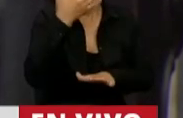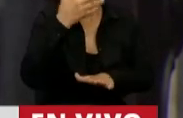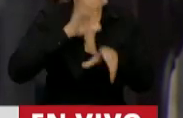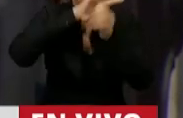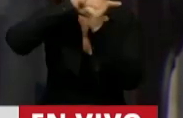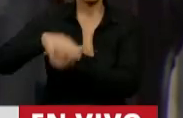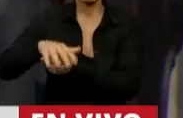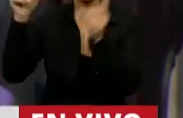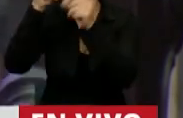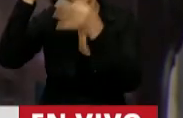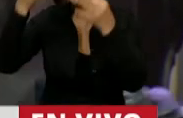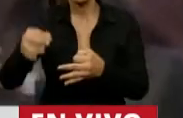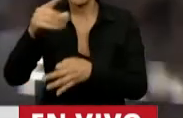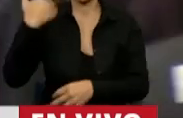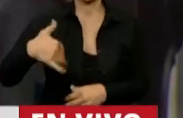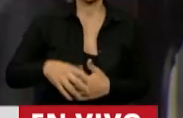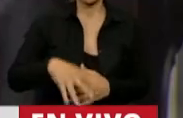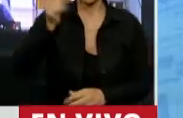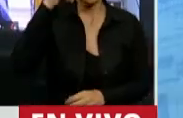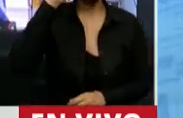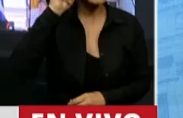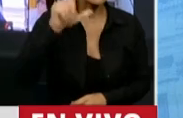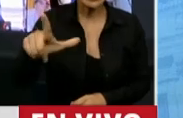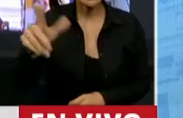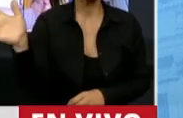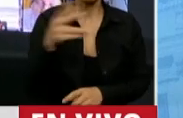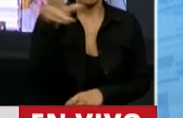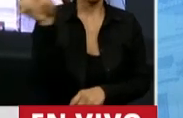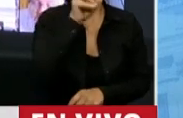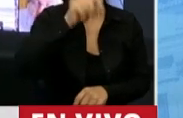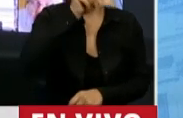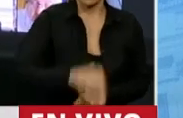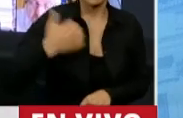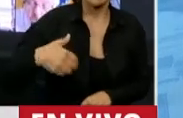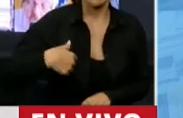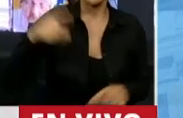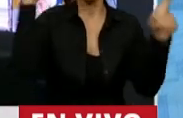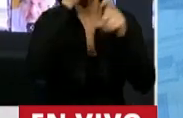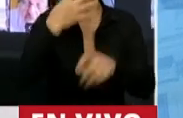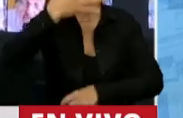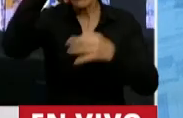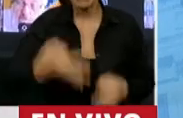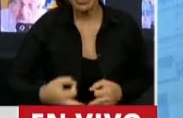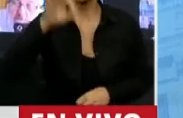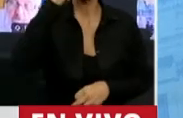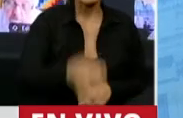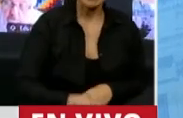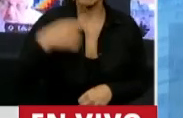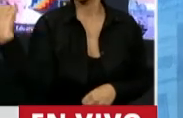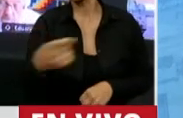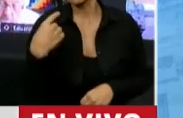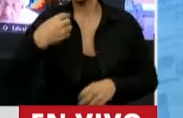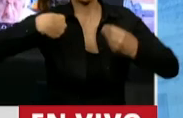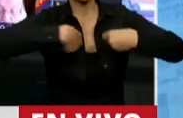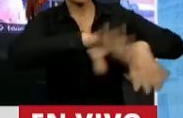problemas de nuestro país. Que Abigail y todas las Abigail de nuestro país y los problemas reales, sepan que no los dejamos